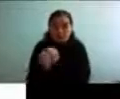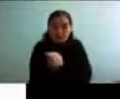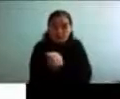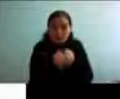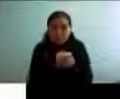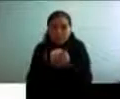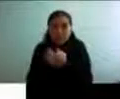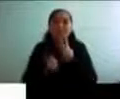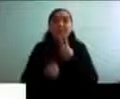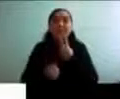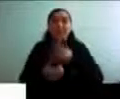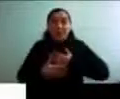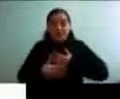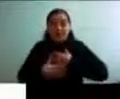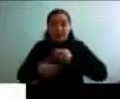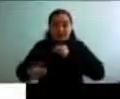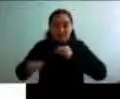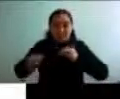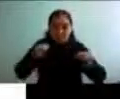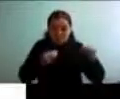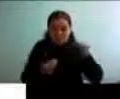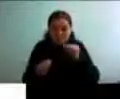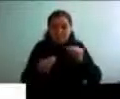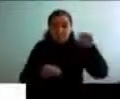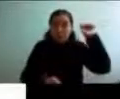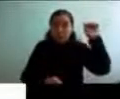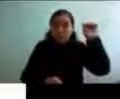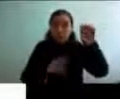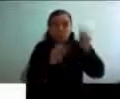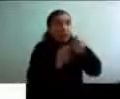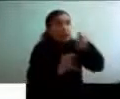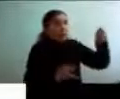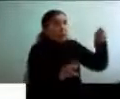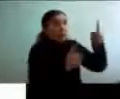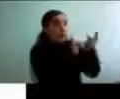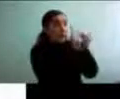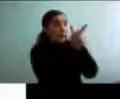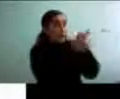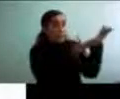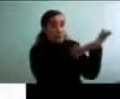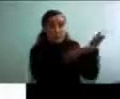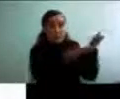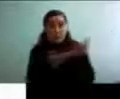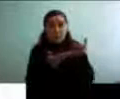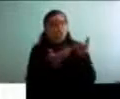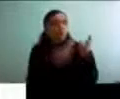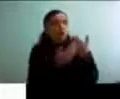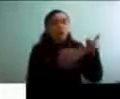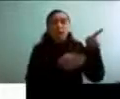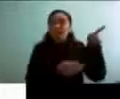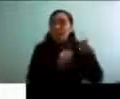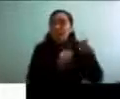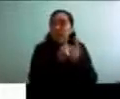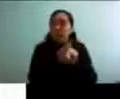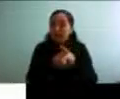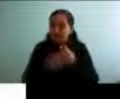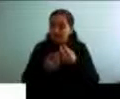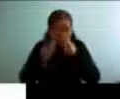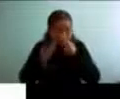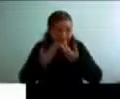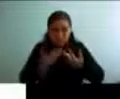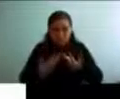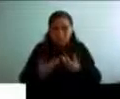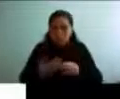vida, ¿no? Entonces toc-toc, abro la puerta, adelante, pero ¿a dónde siento a esta persona, digamos, ¿no? Si yo ya